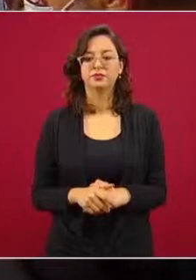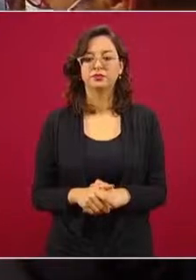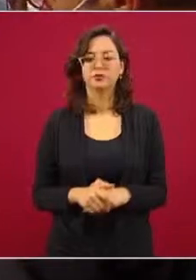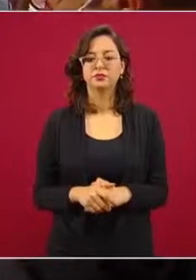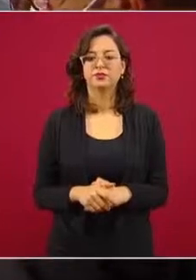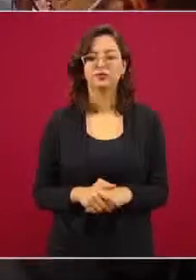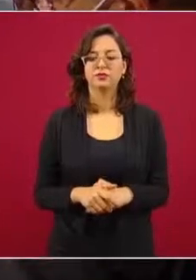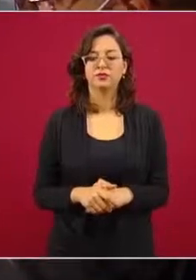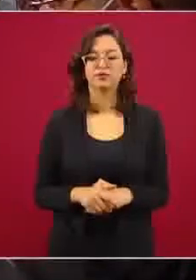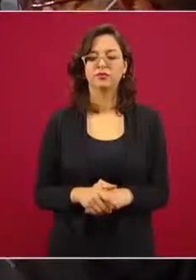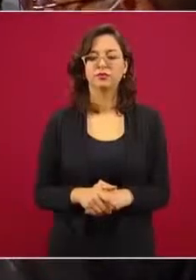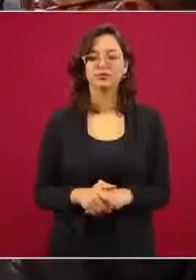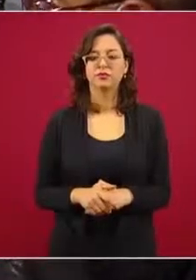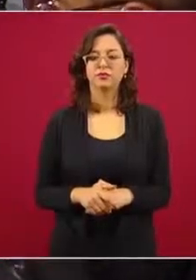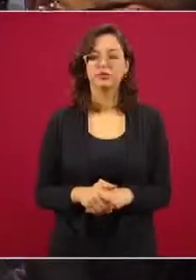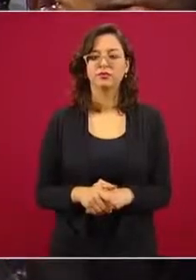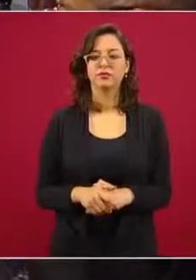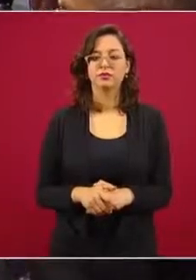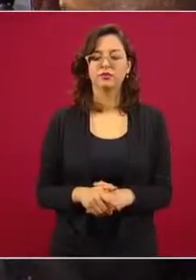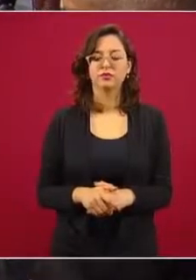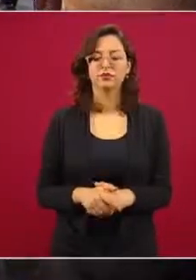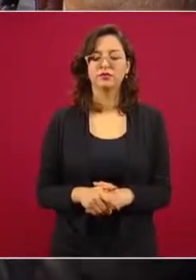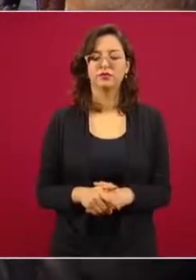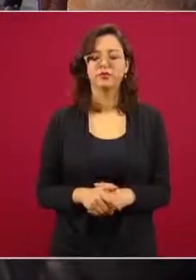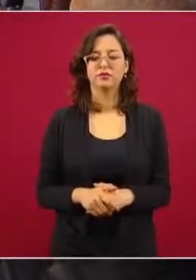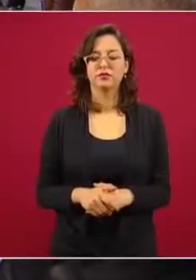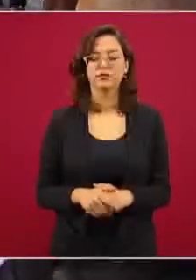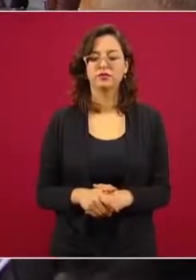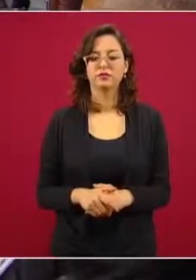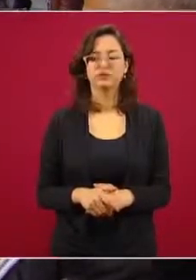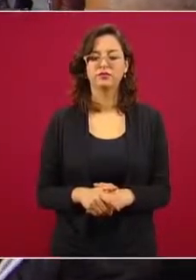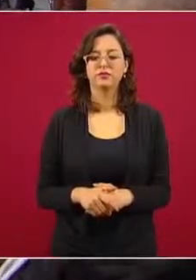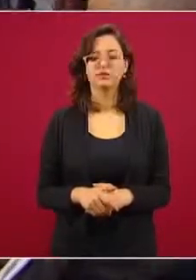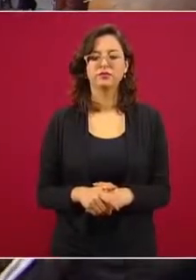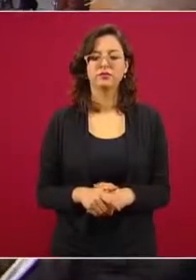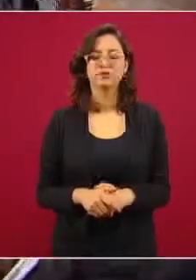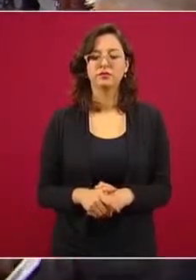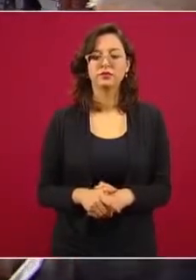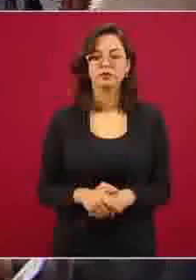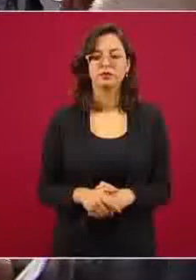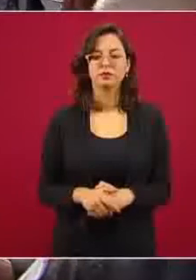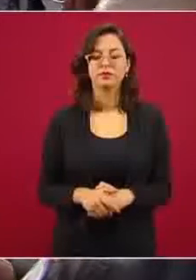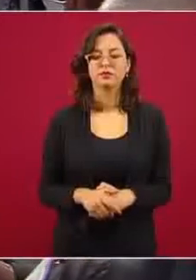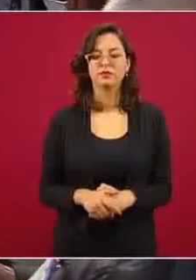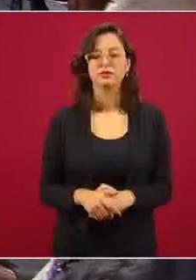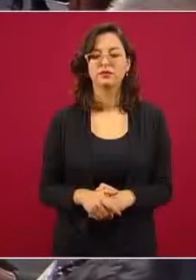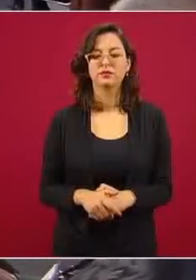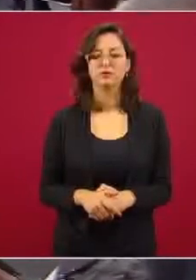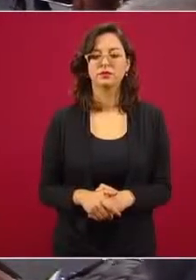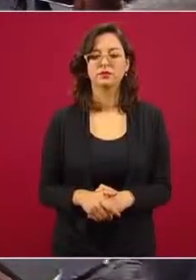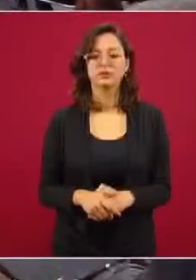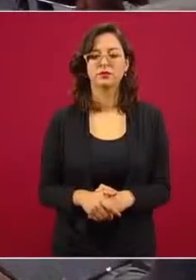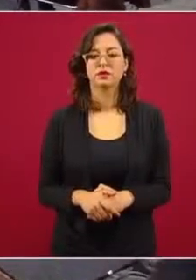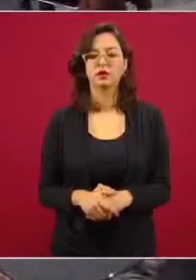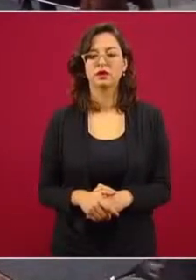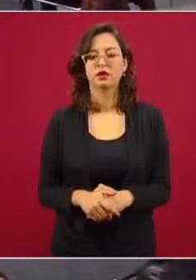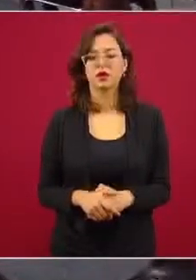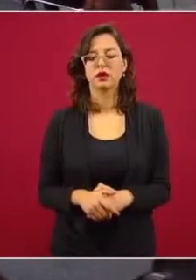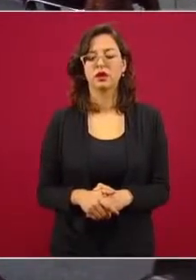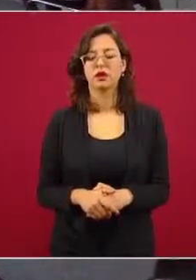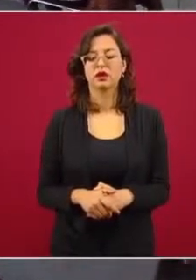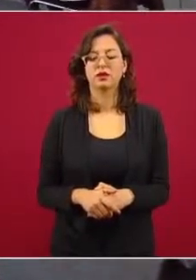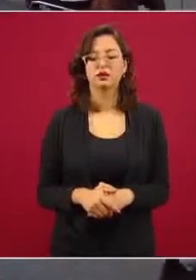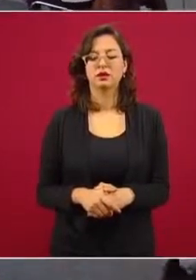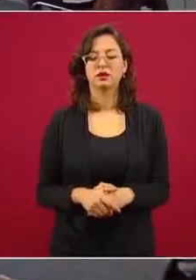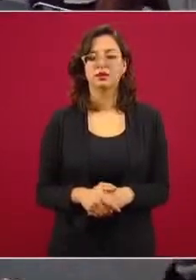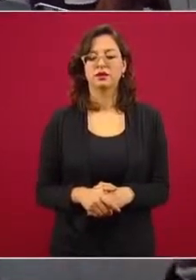que dormía bastante, pues le